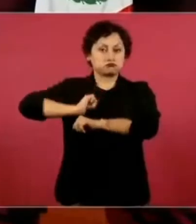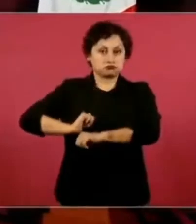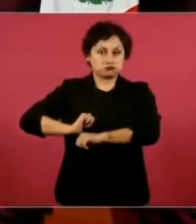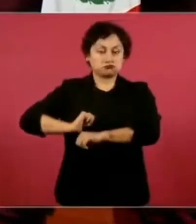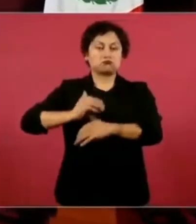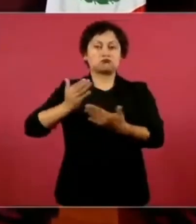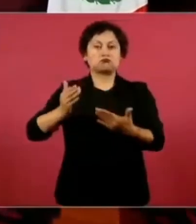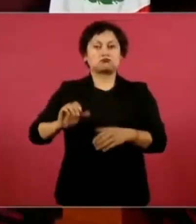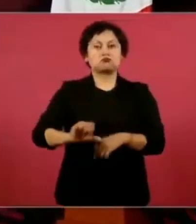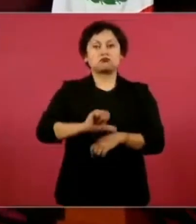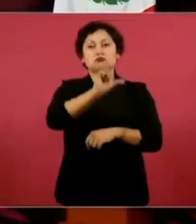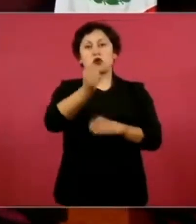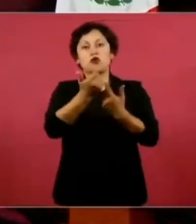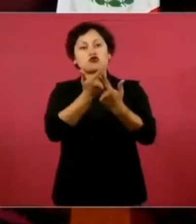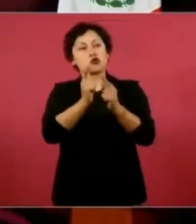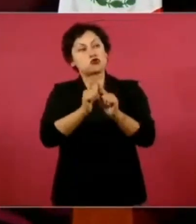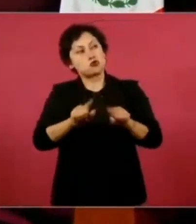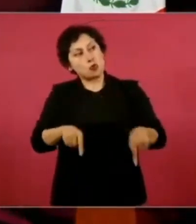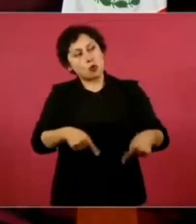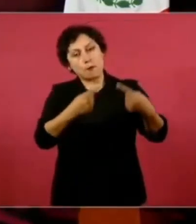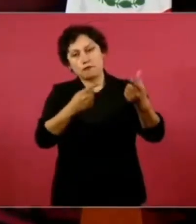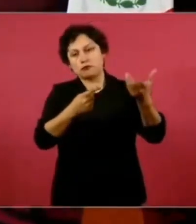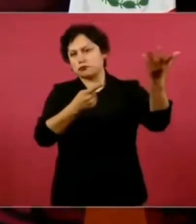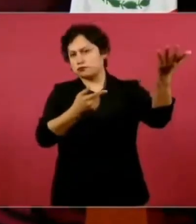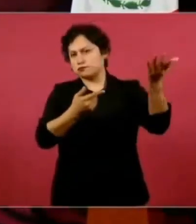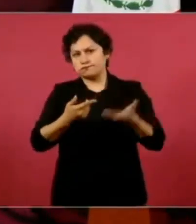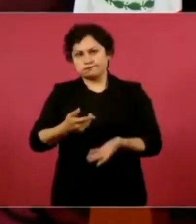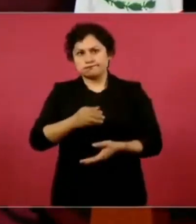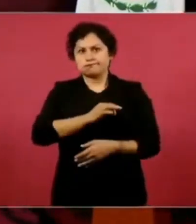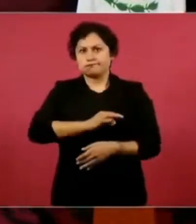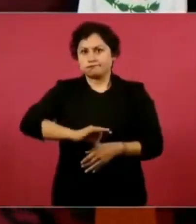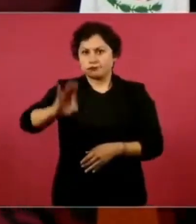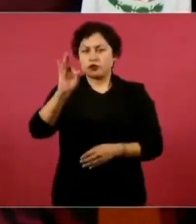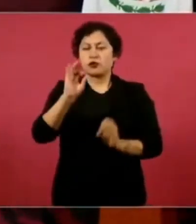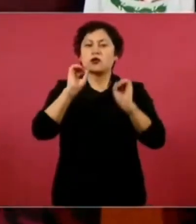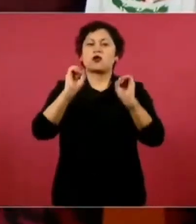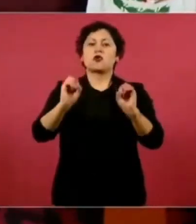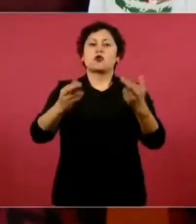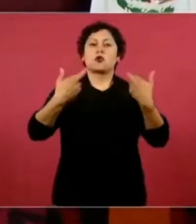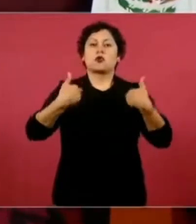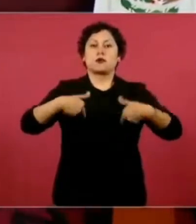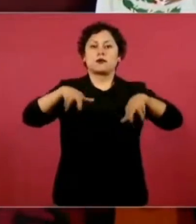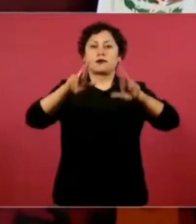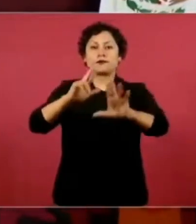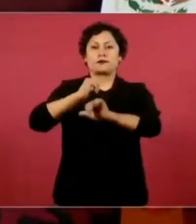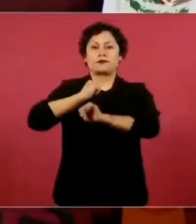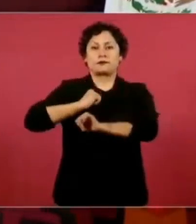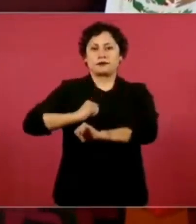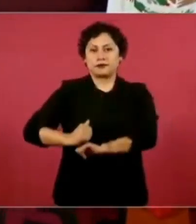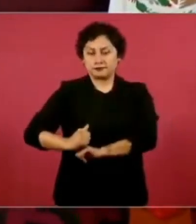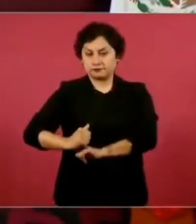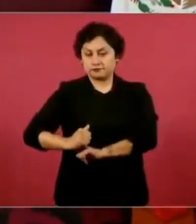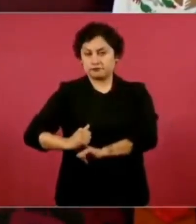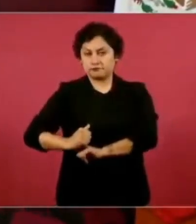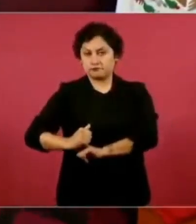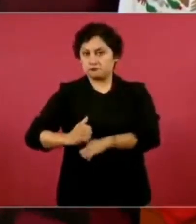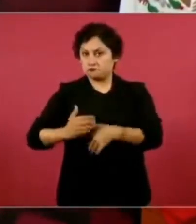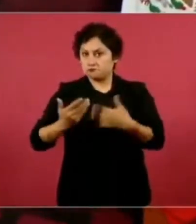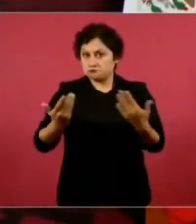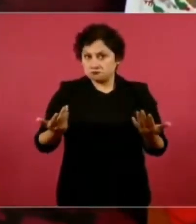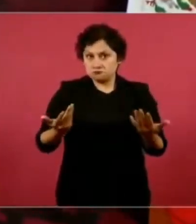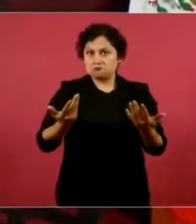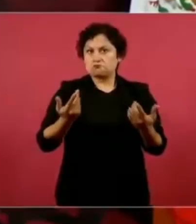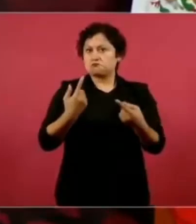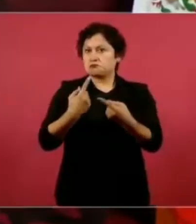oposición, representante de los